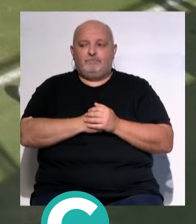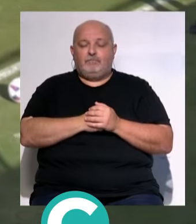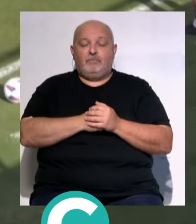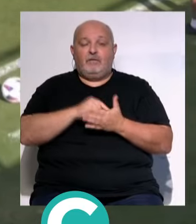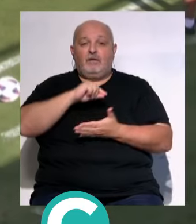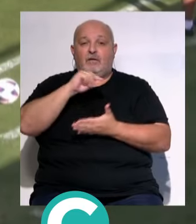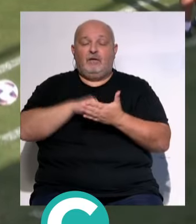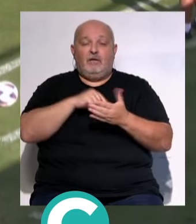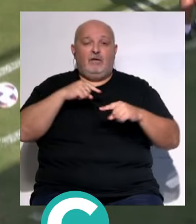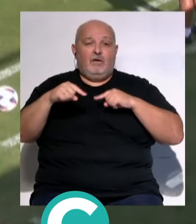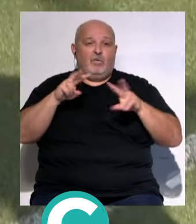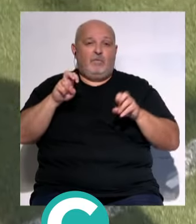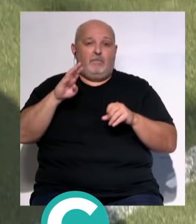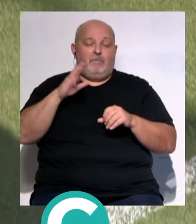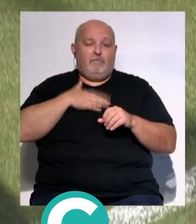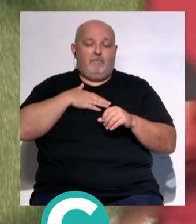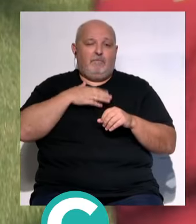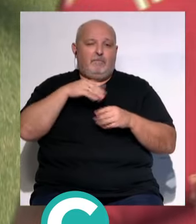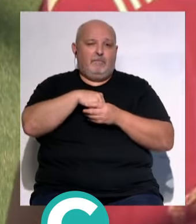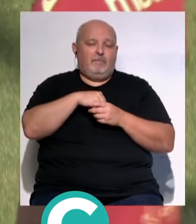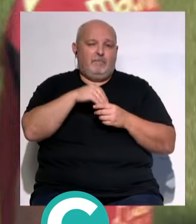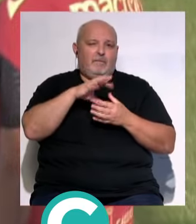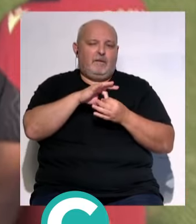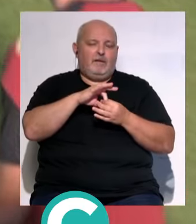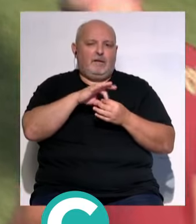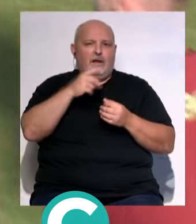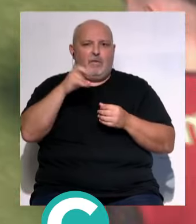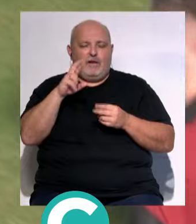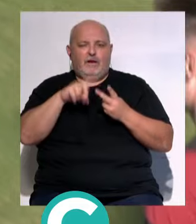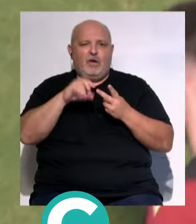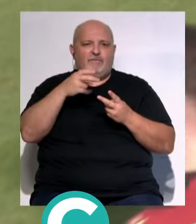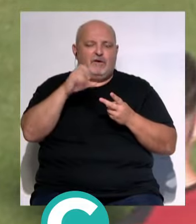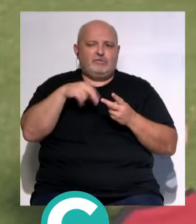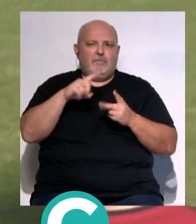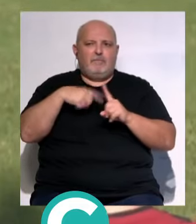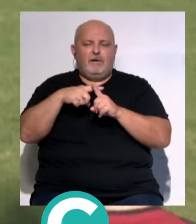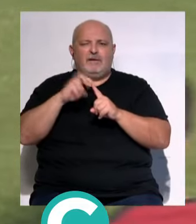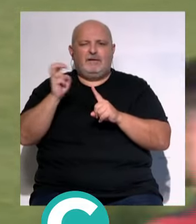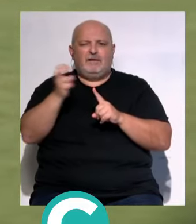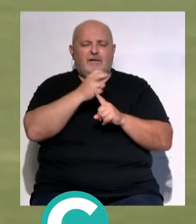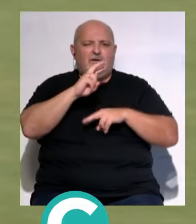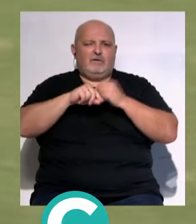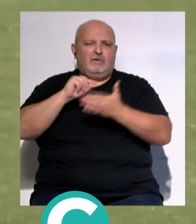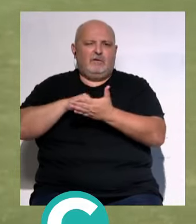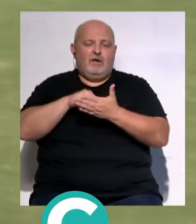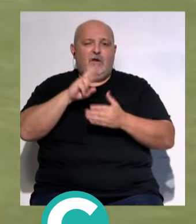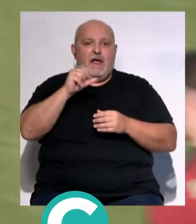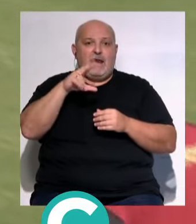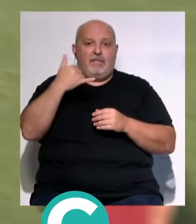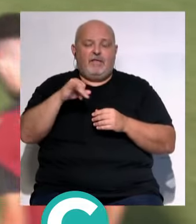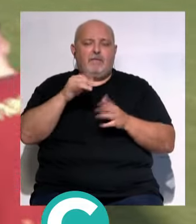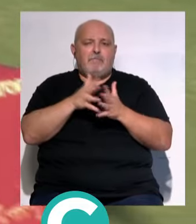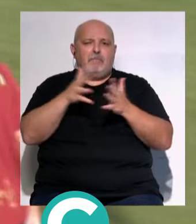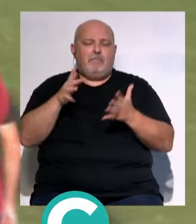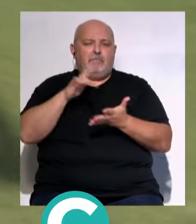la contratación del técnico Pablo López... ...y las incorporaciones de Clauder... ...y Ontiveros se suman algunas renovaciones... ...Rubén Alcaraz